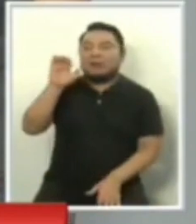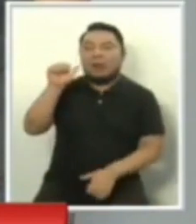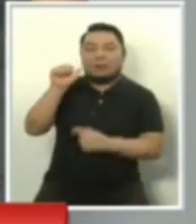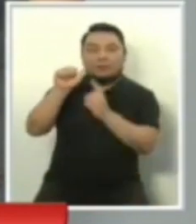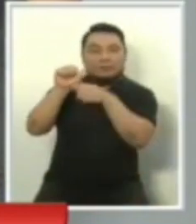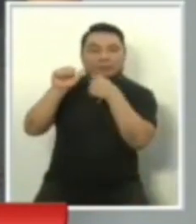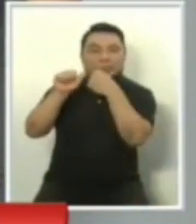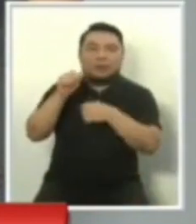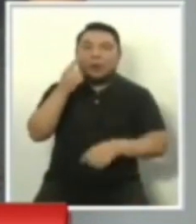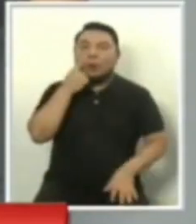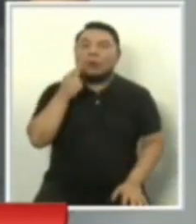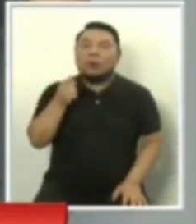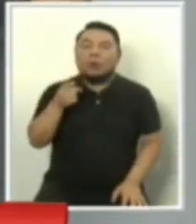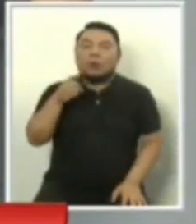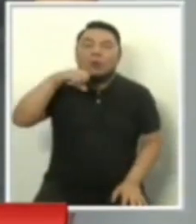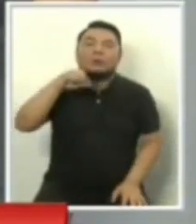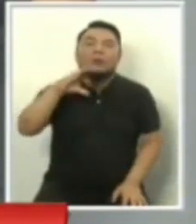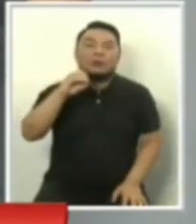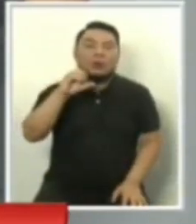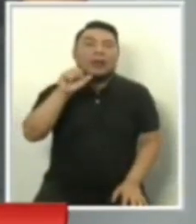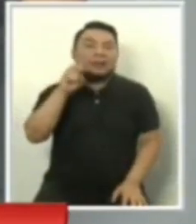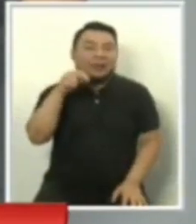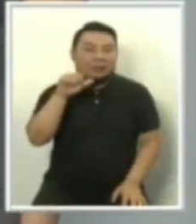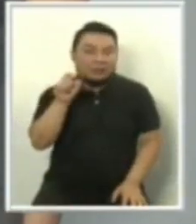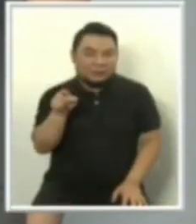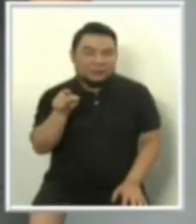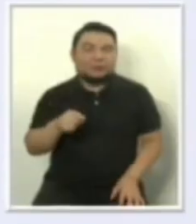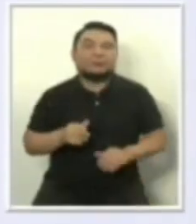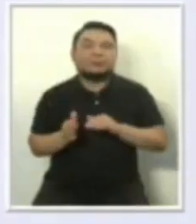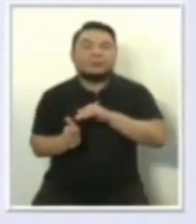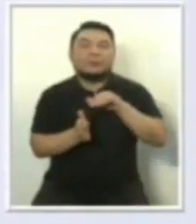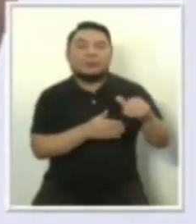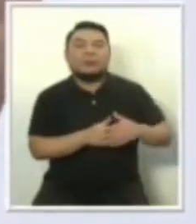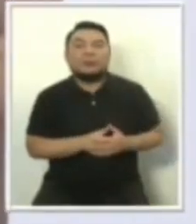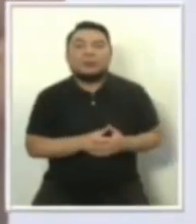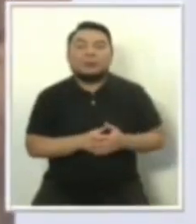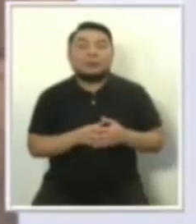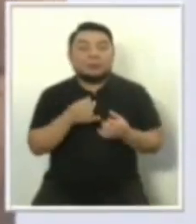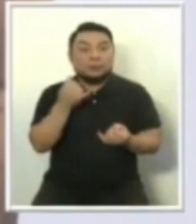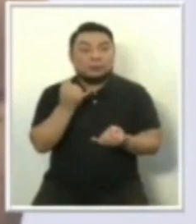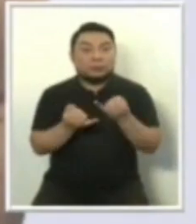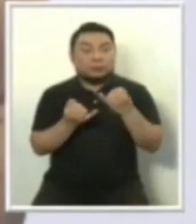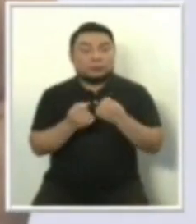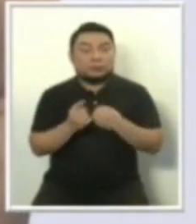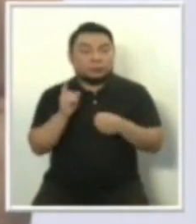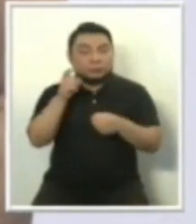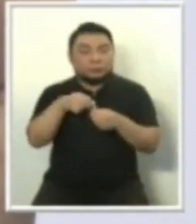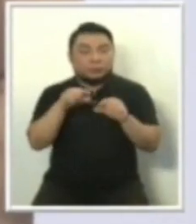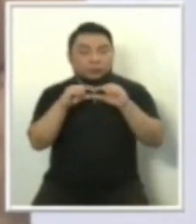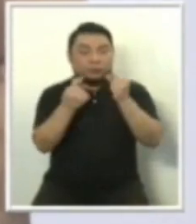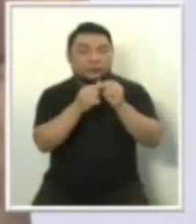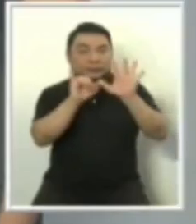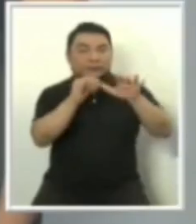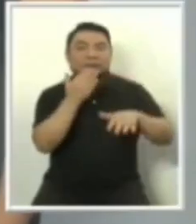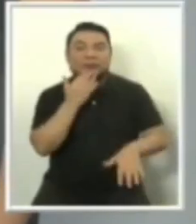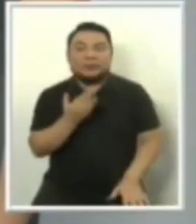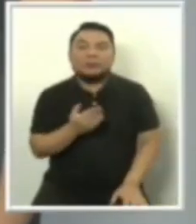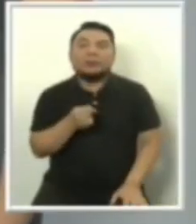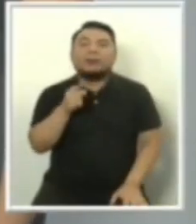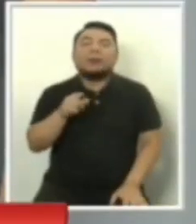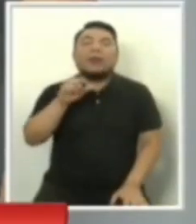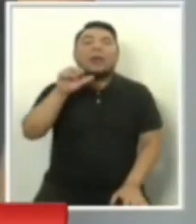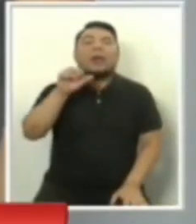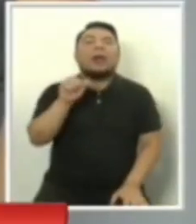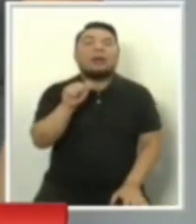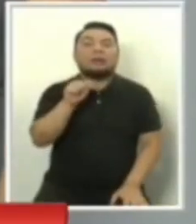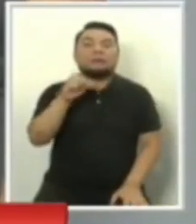Marco Arana es el candidato presidencial. Y el último integrante de este grupo de seis es Alianza para el